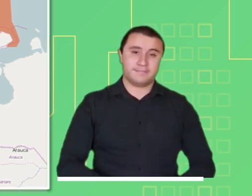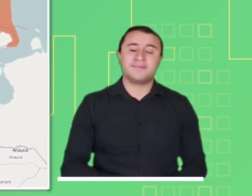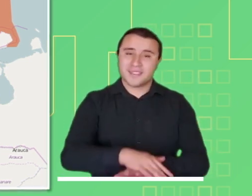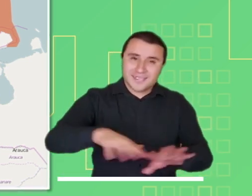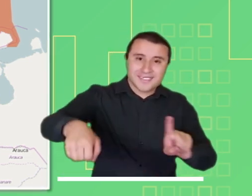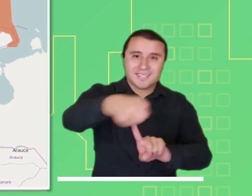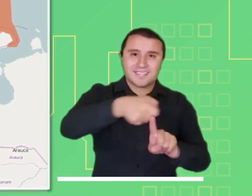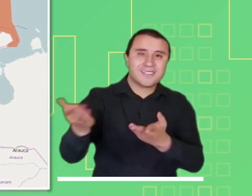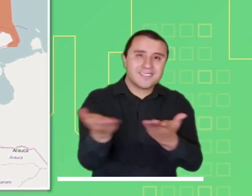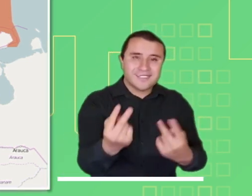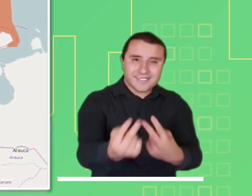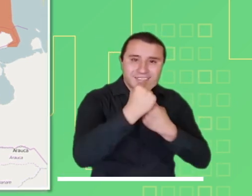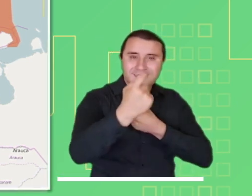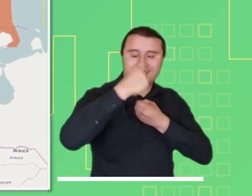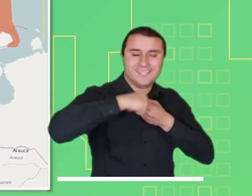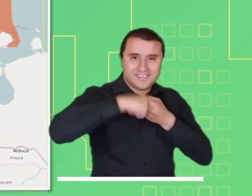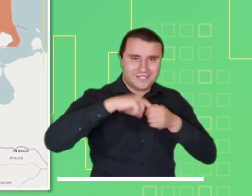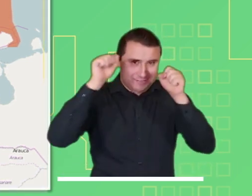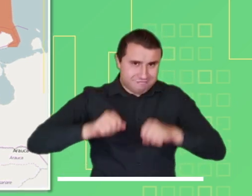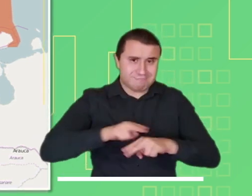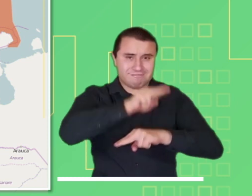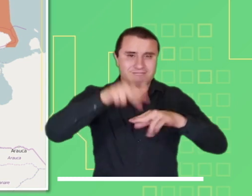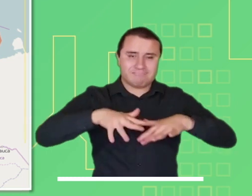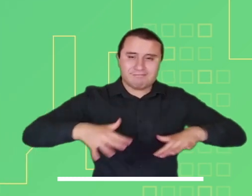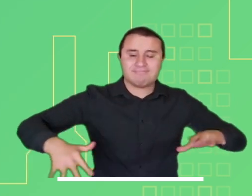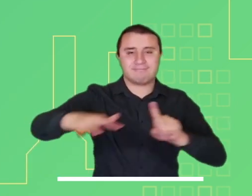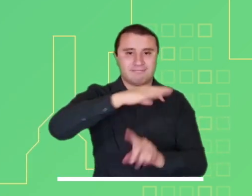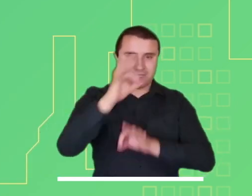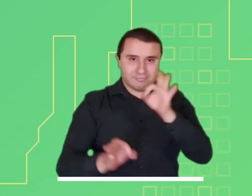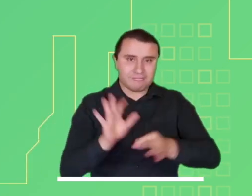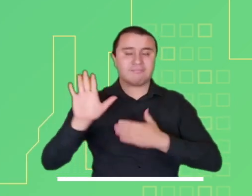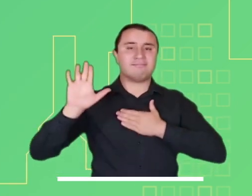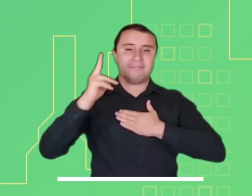Alerta roja por viento y oleaje en el centro del mar Caribe.